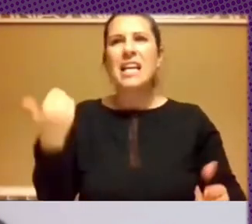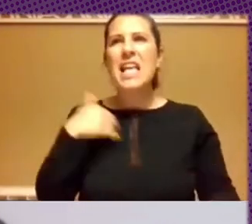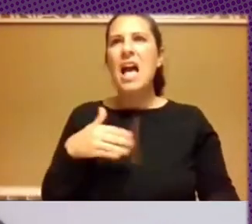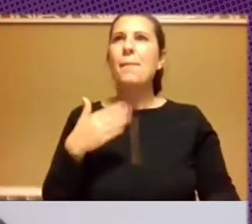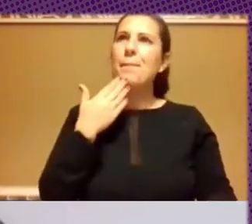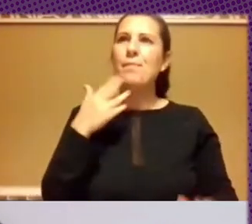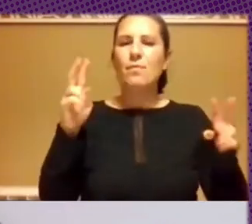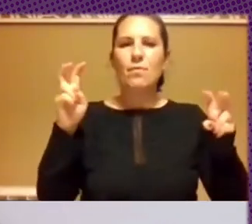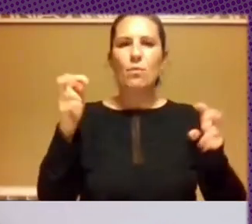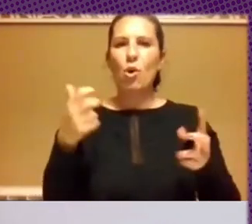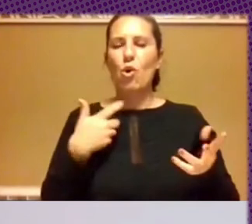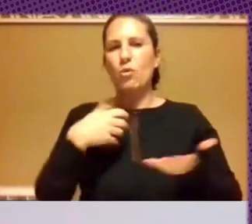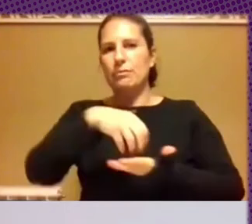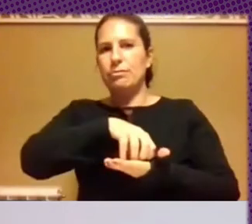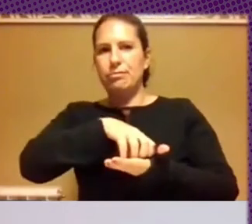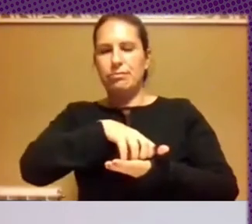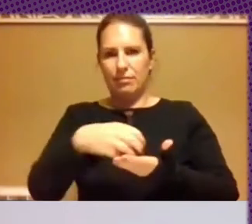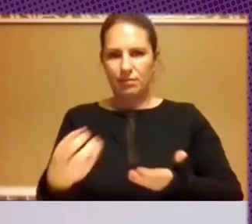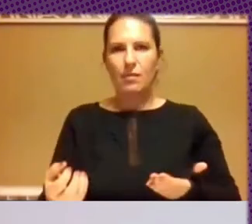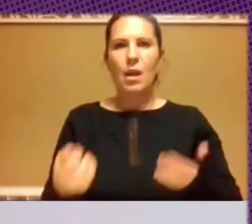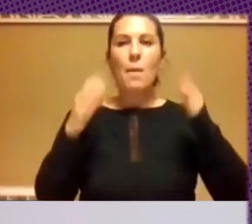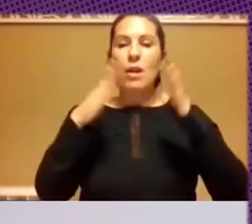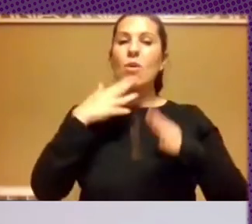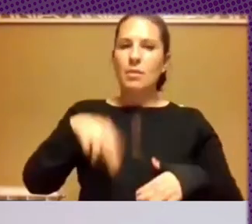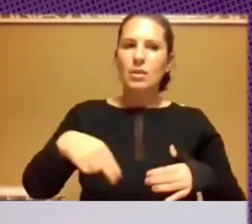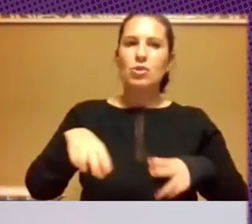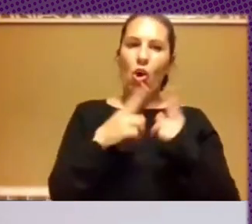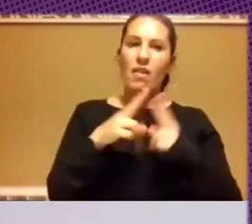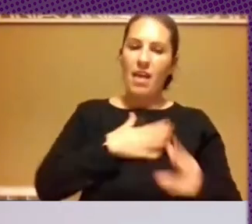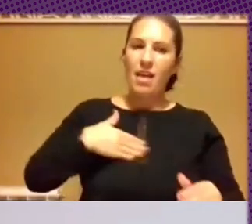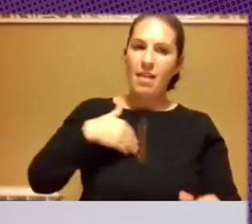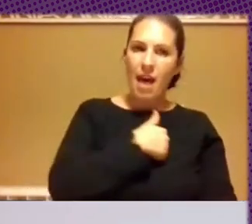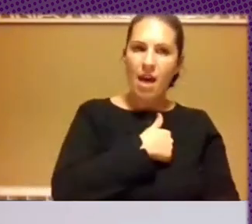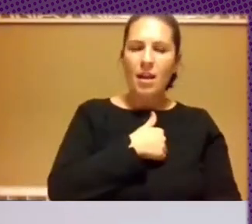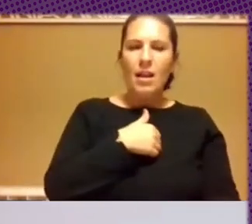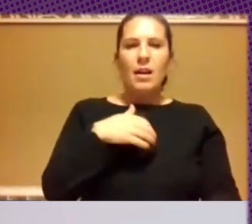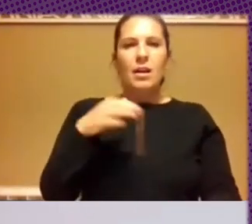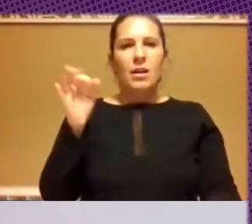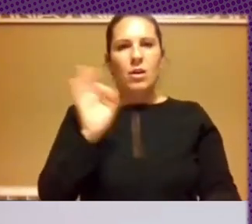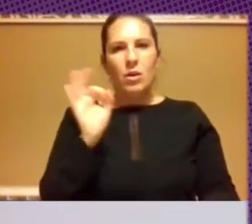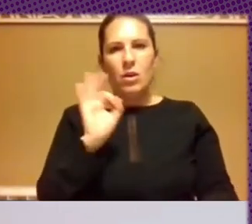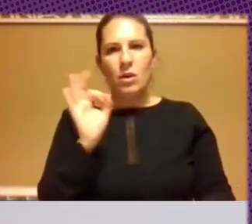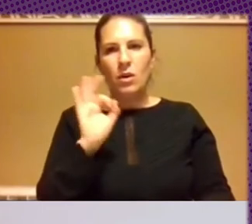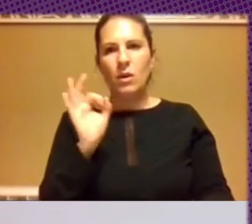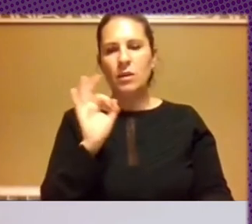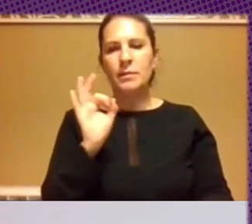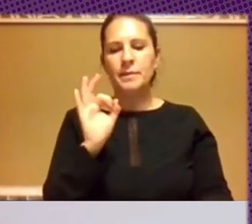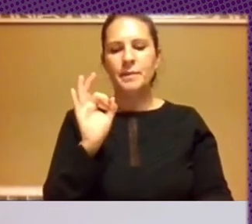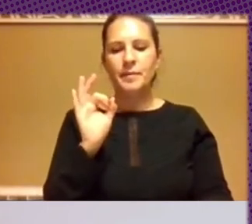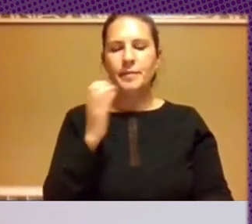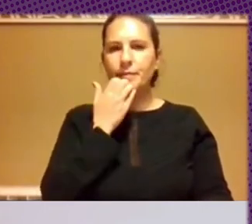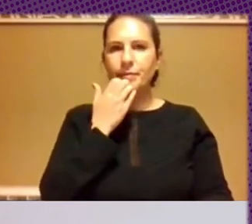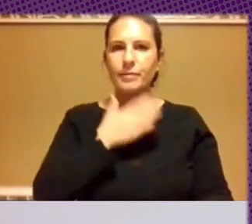en en entredicho pero vaya yo creo que como sociedad o incluso podéis entrar en el elemento si los propios